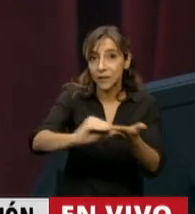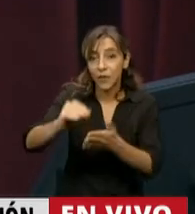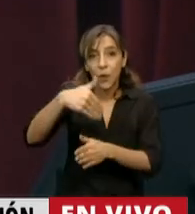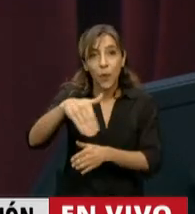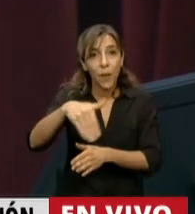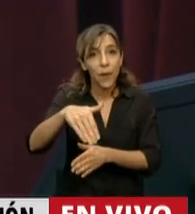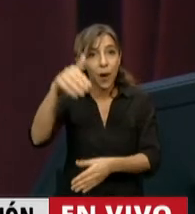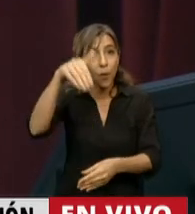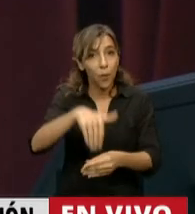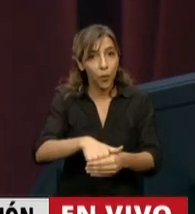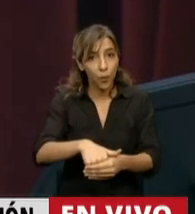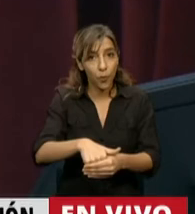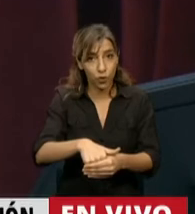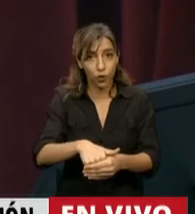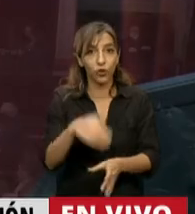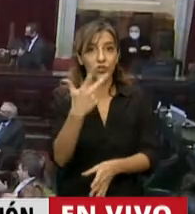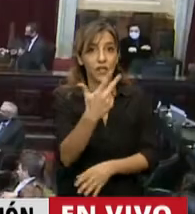tres oradores.